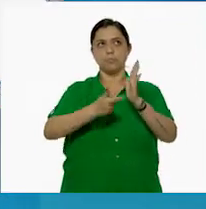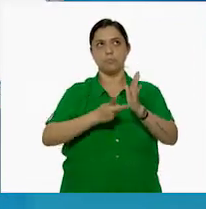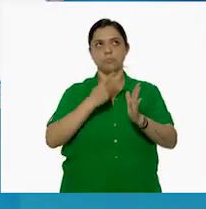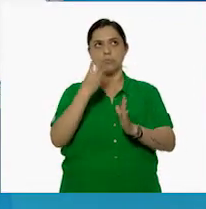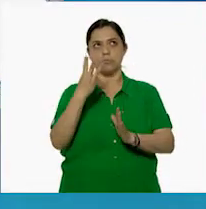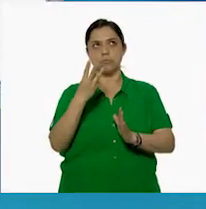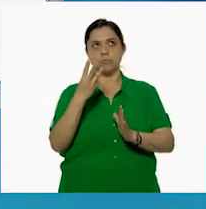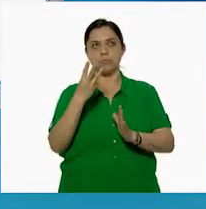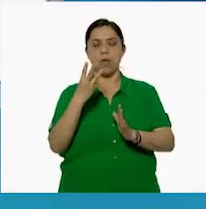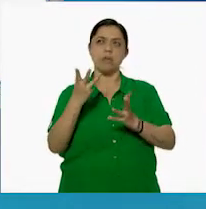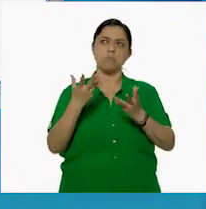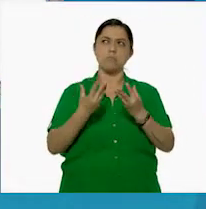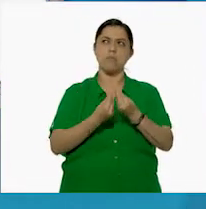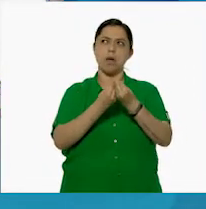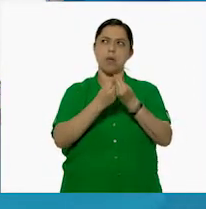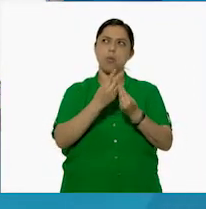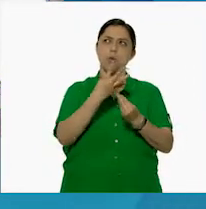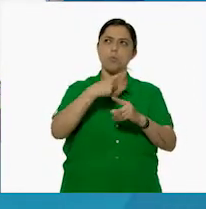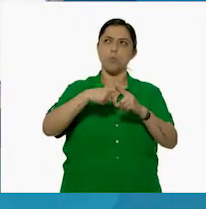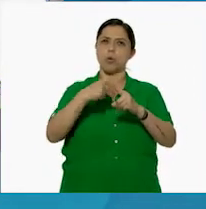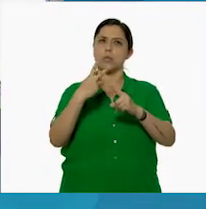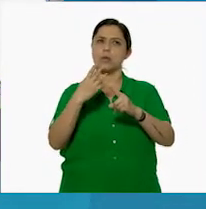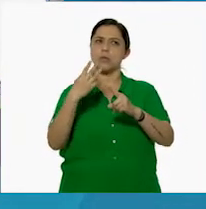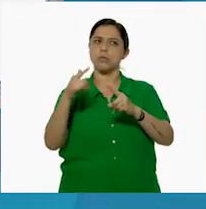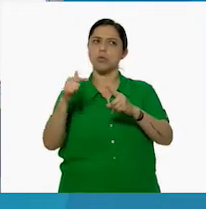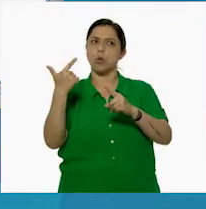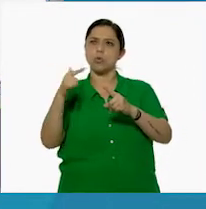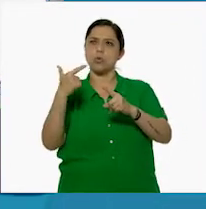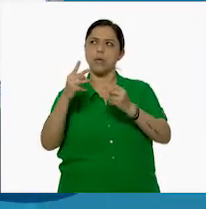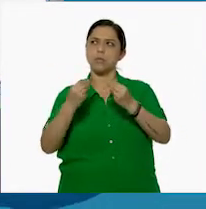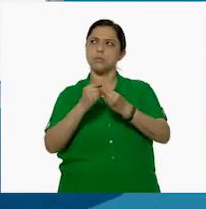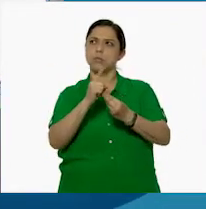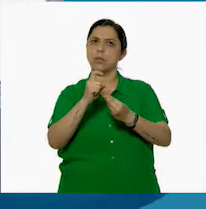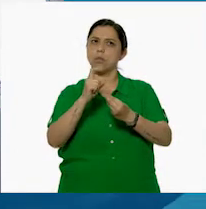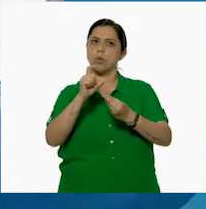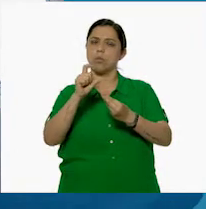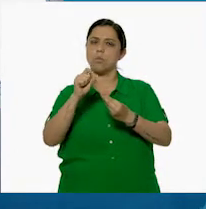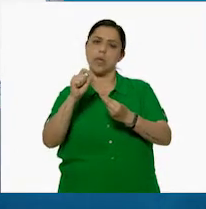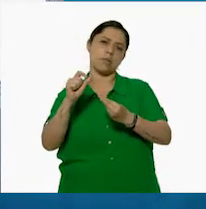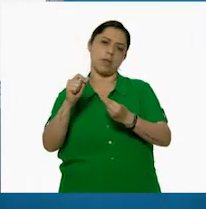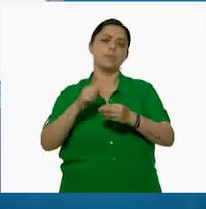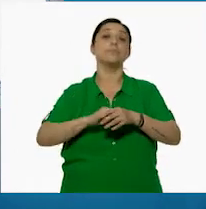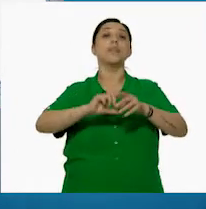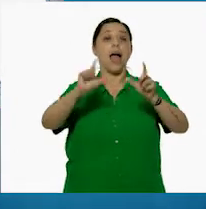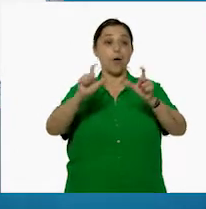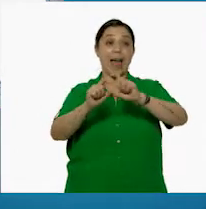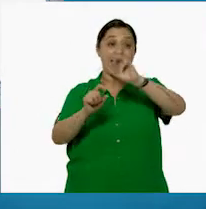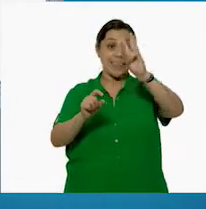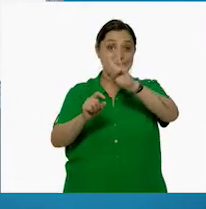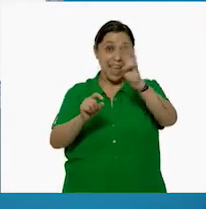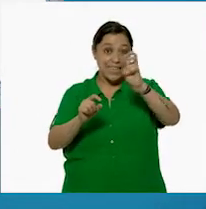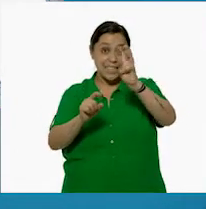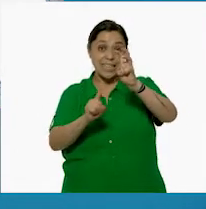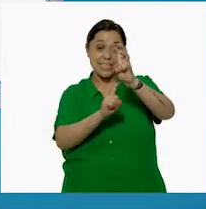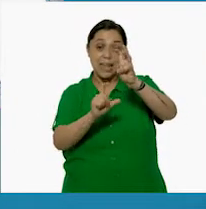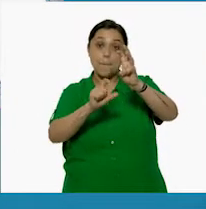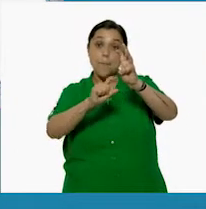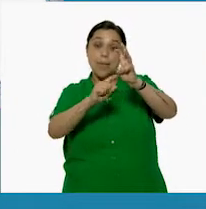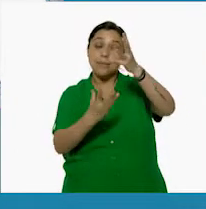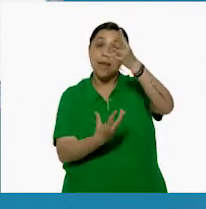4 por 3 son 12. Le pongo el 0 del 30, entonces son 120. Ahora suma 300 más 120.